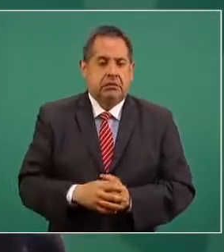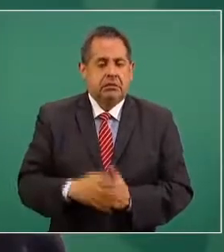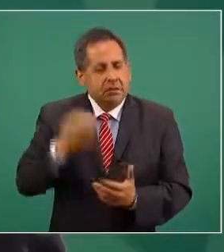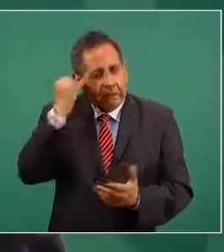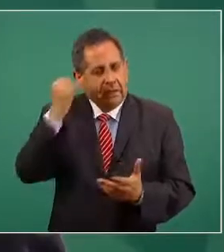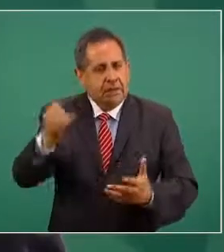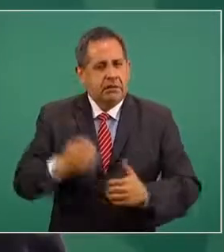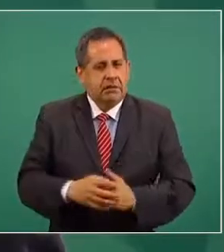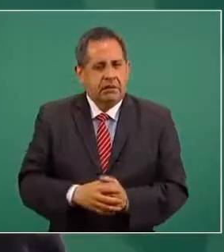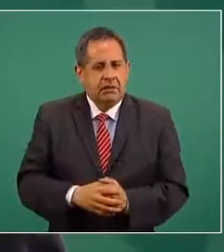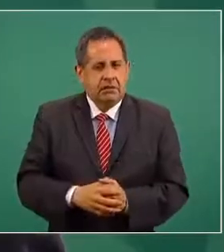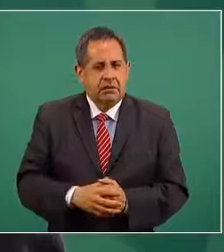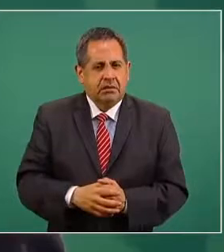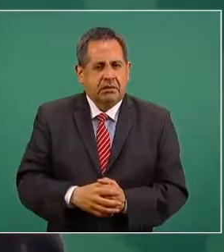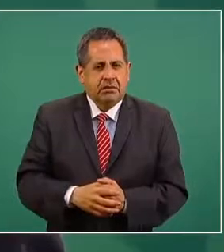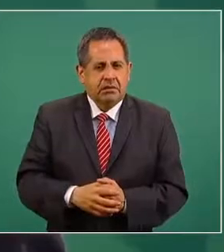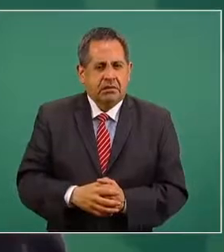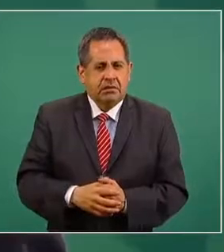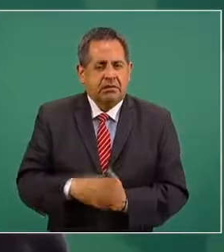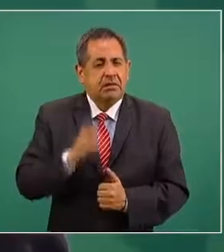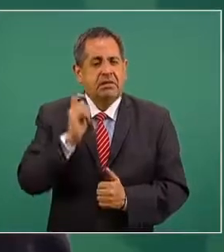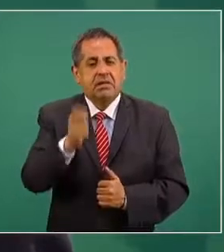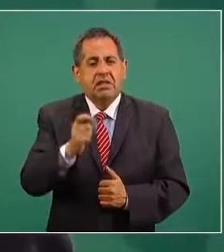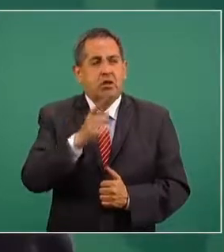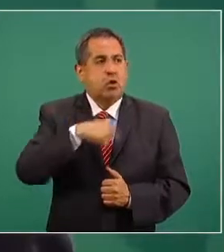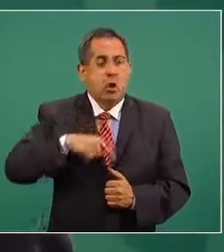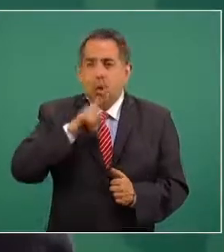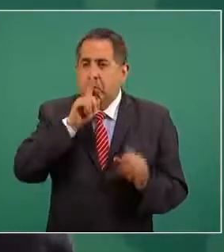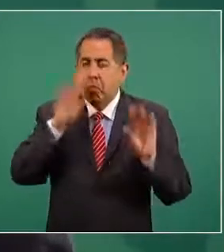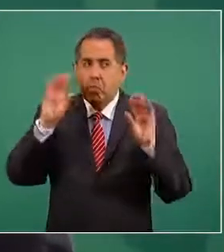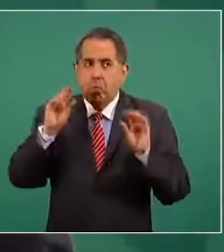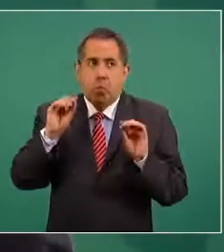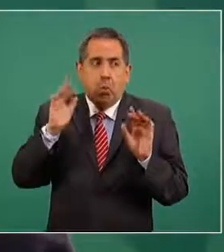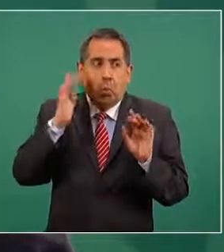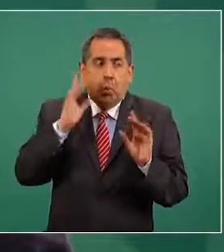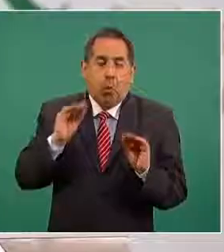Imagínense ustedes que hubiéramos que guardado silencio